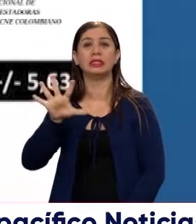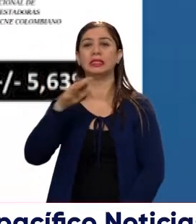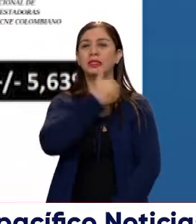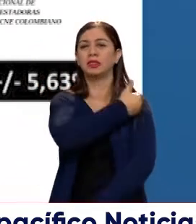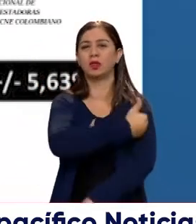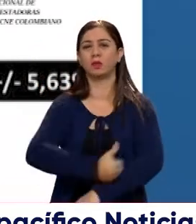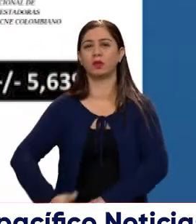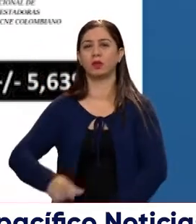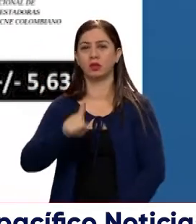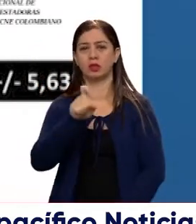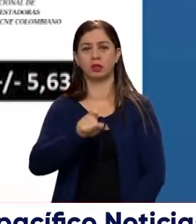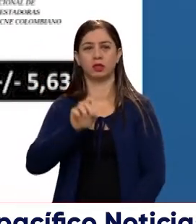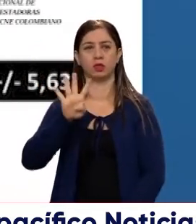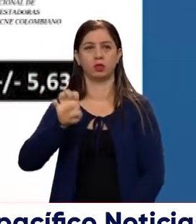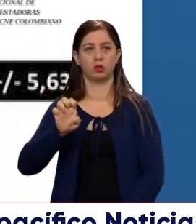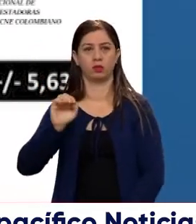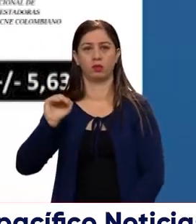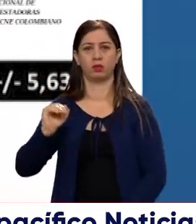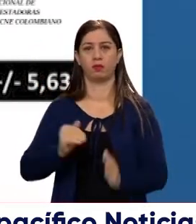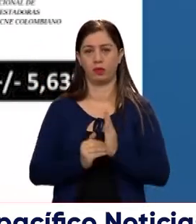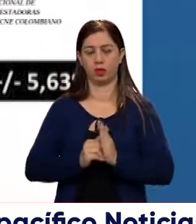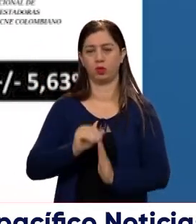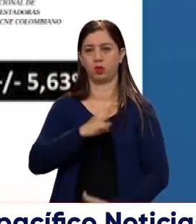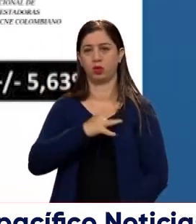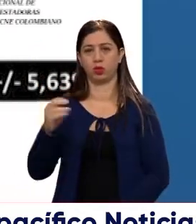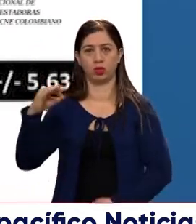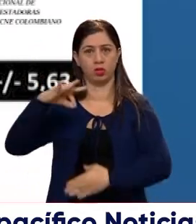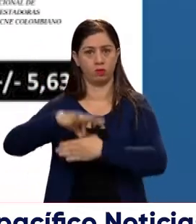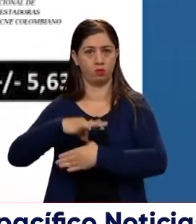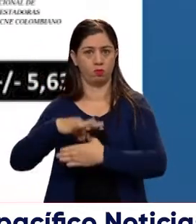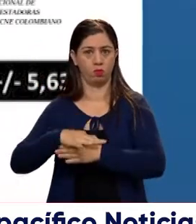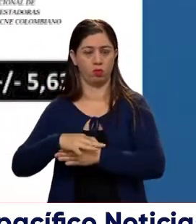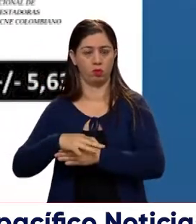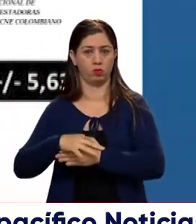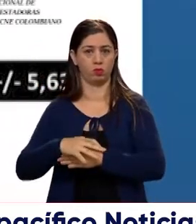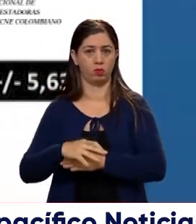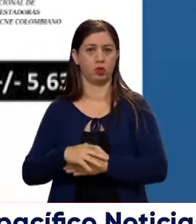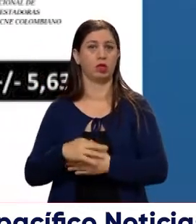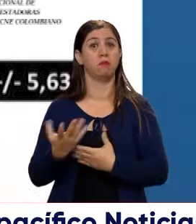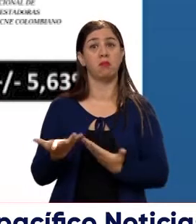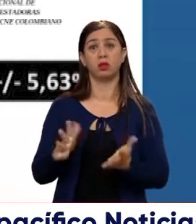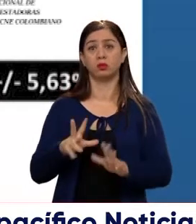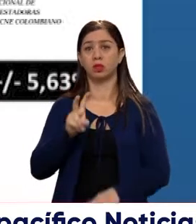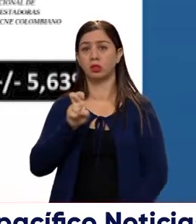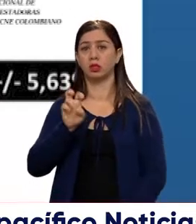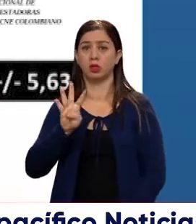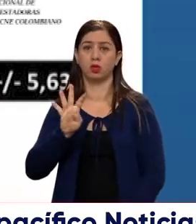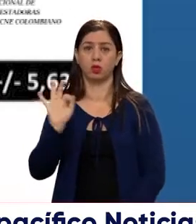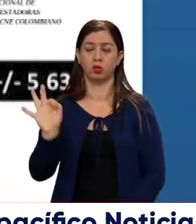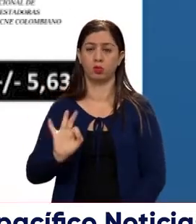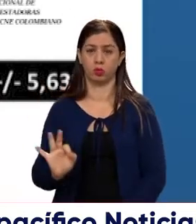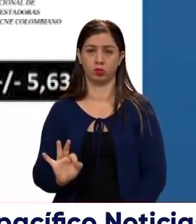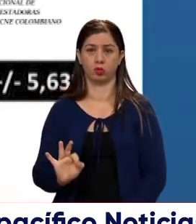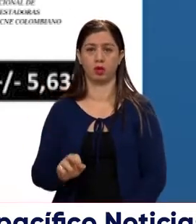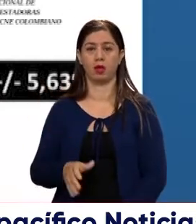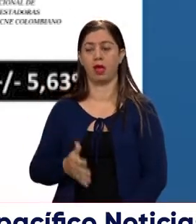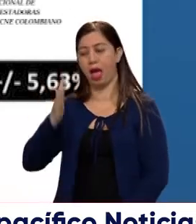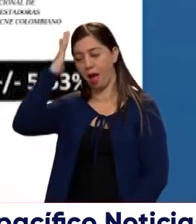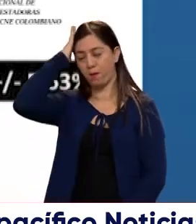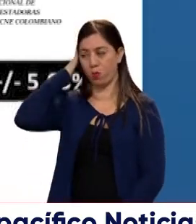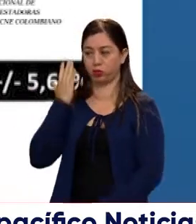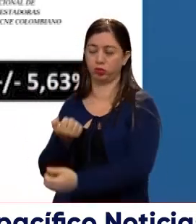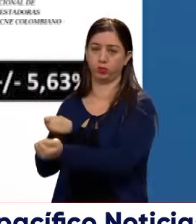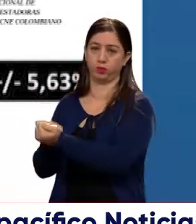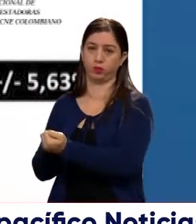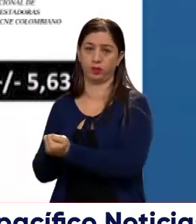.069.448 votos que se distribuirían en un 74,3% para Rodolfo Hernández